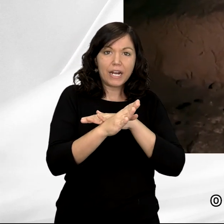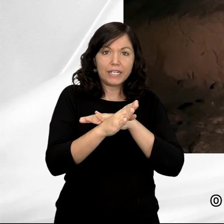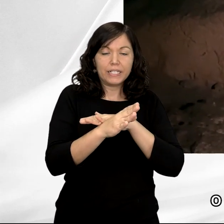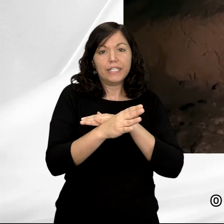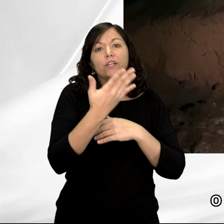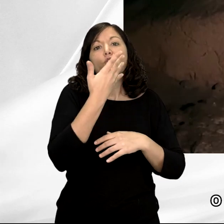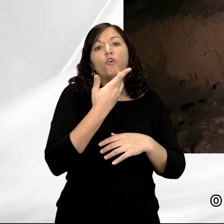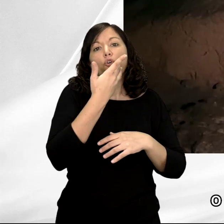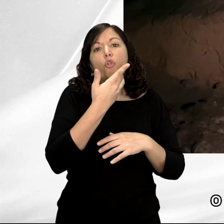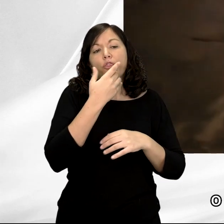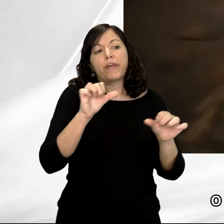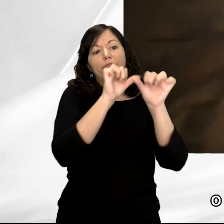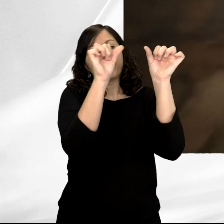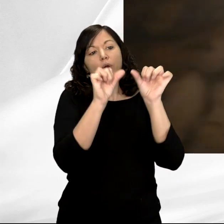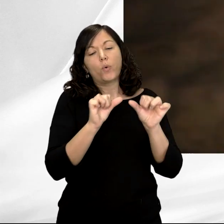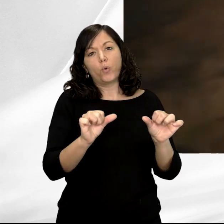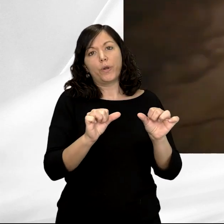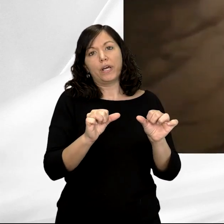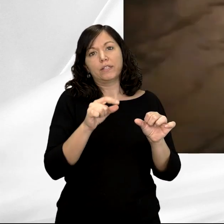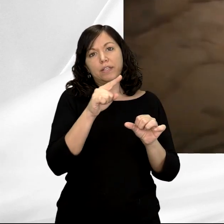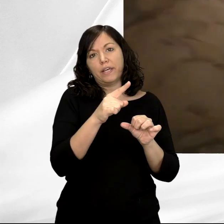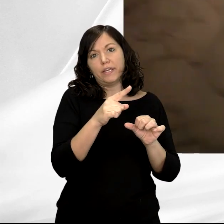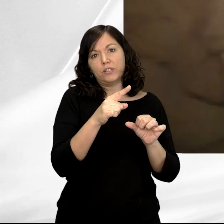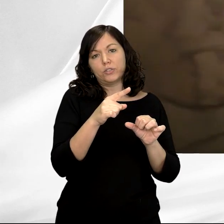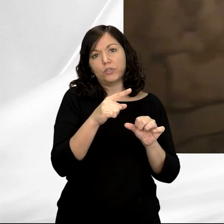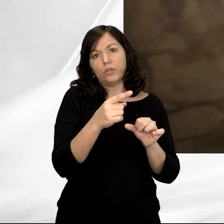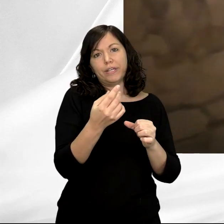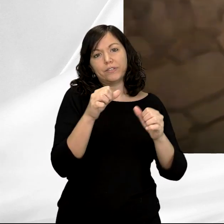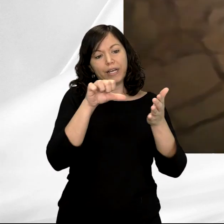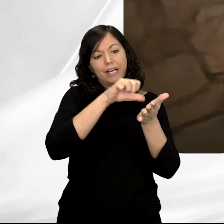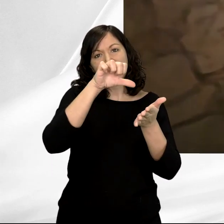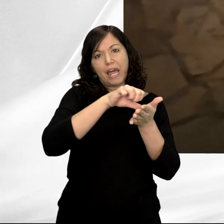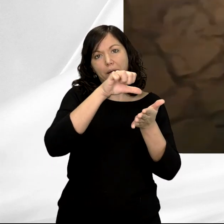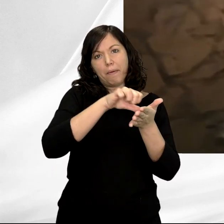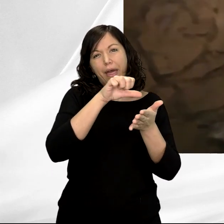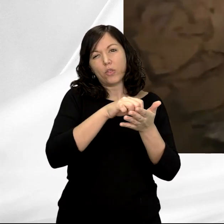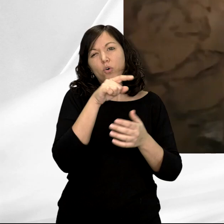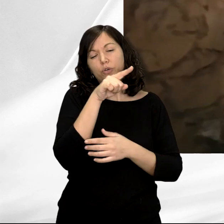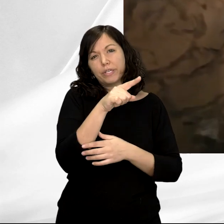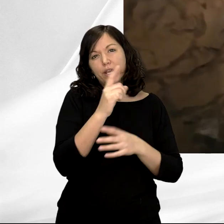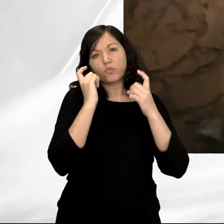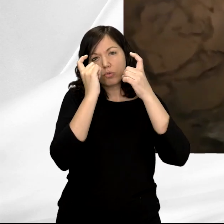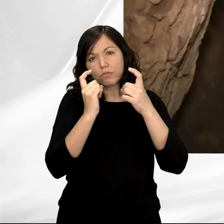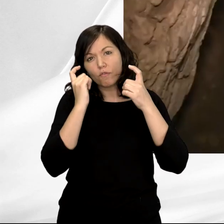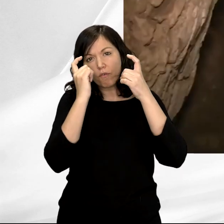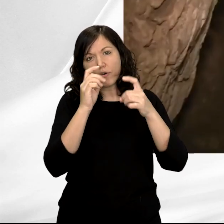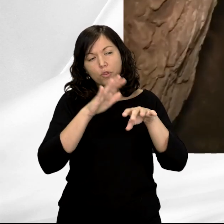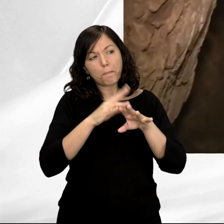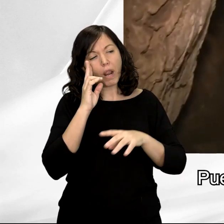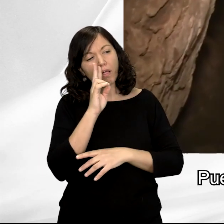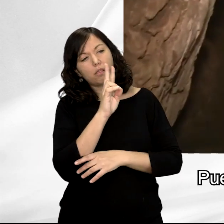reconocer algunas de esas figuras. Es un panel exclusivamente grabado, y el grabado requiere siempre un cierto esfuerzo en la observación,